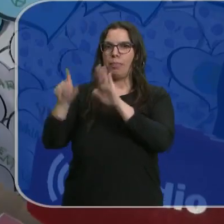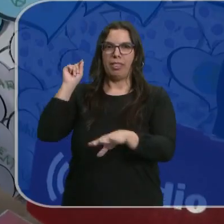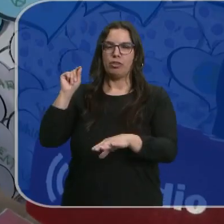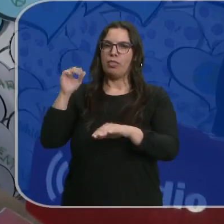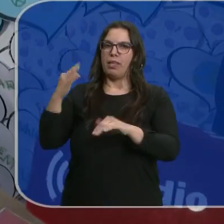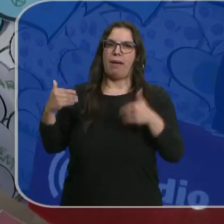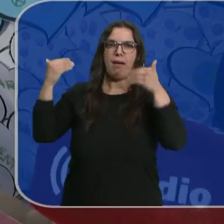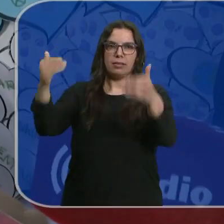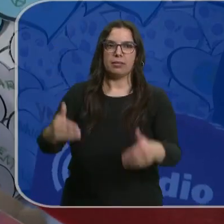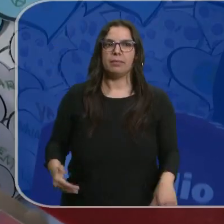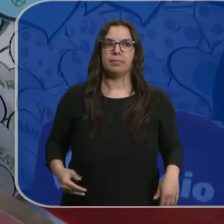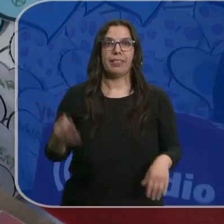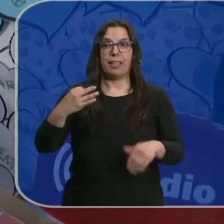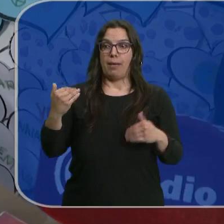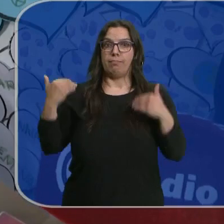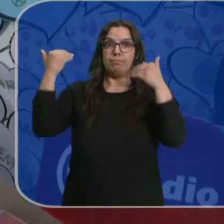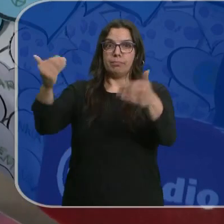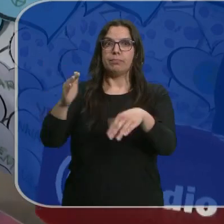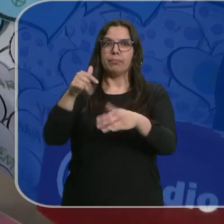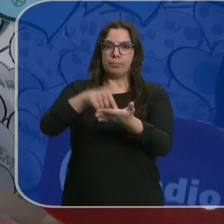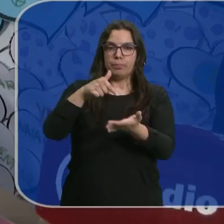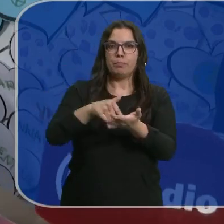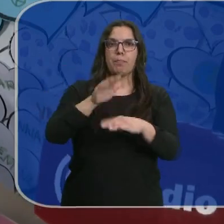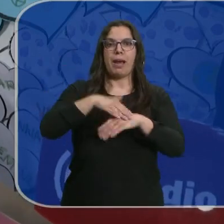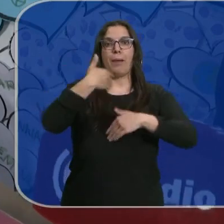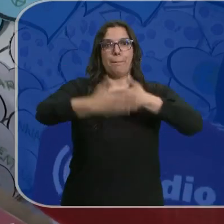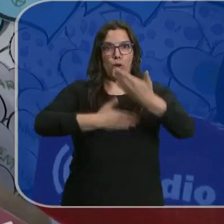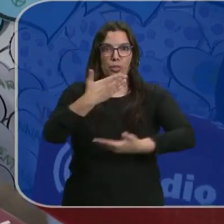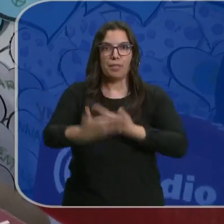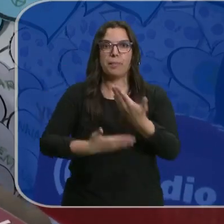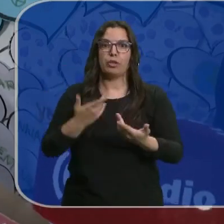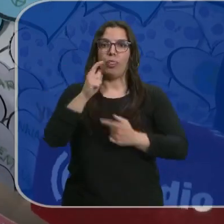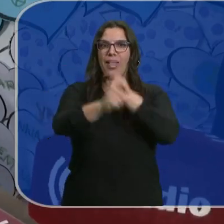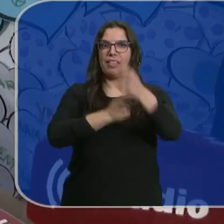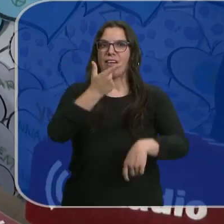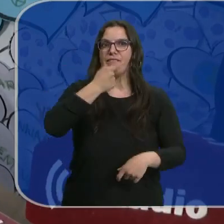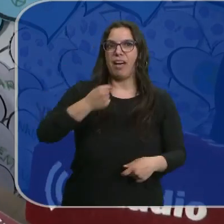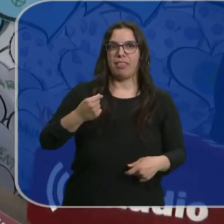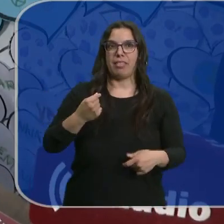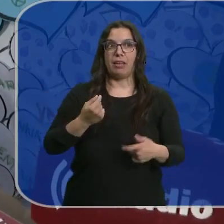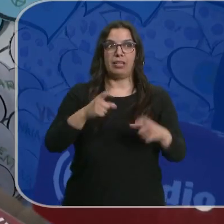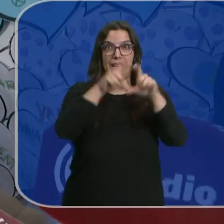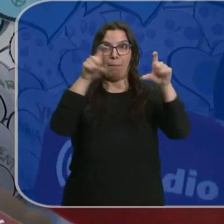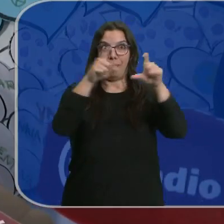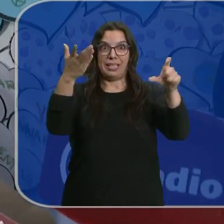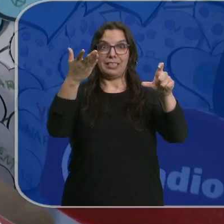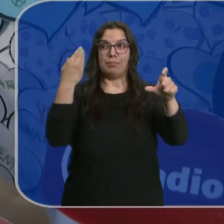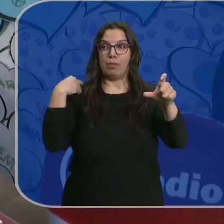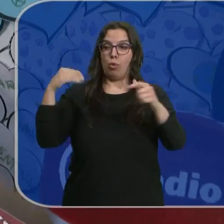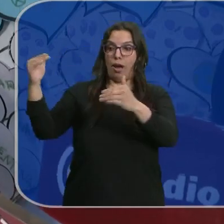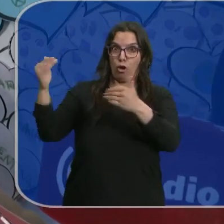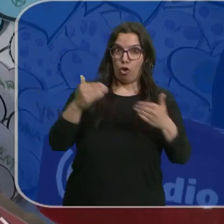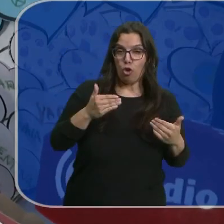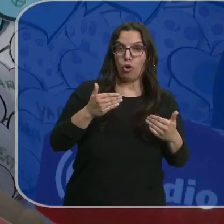Hay que exigir que se demoren para hacer un procedimiento y facilitarla entre todos a las empresas que